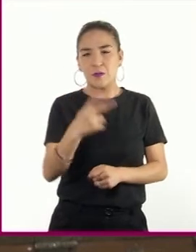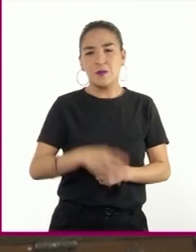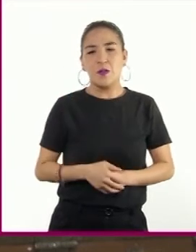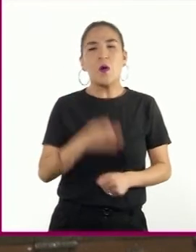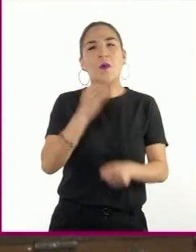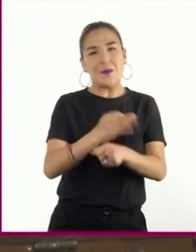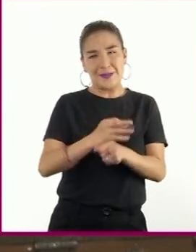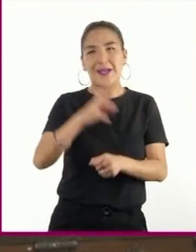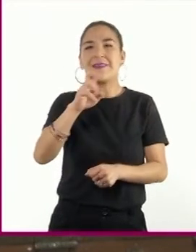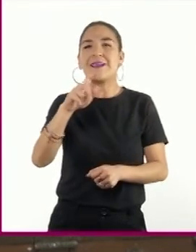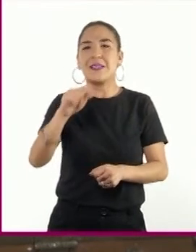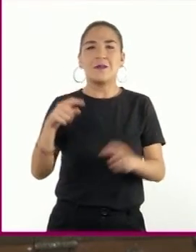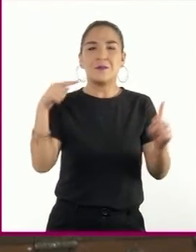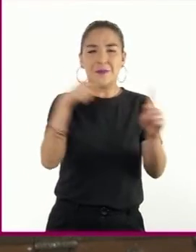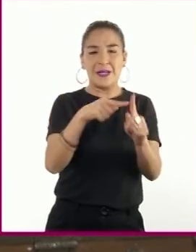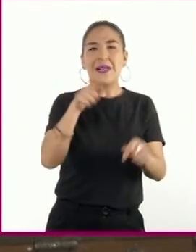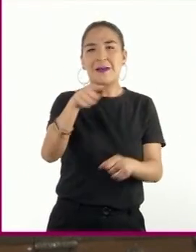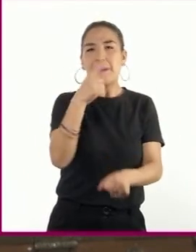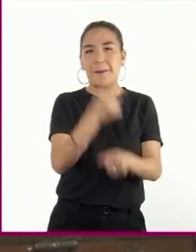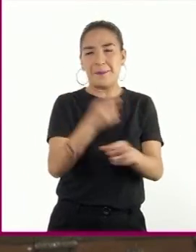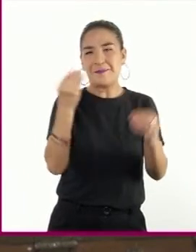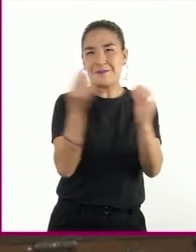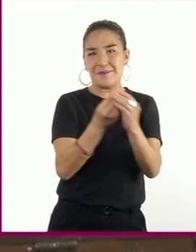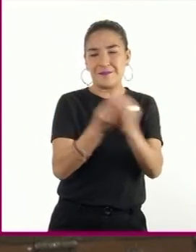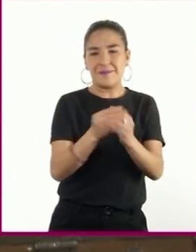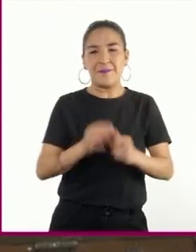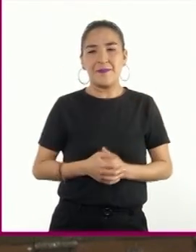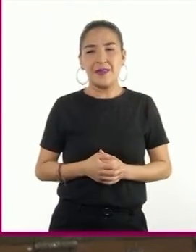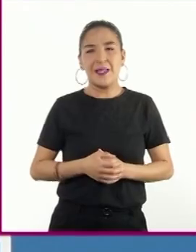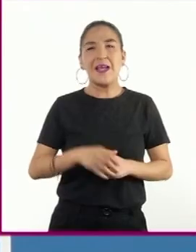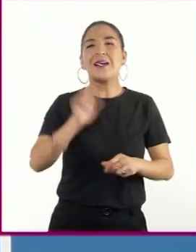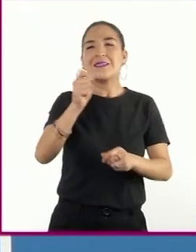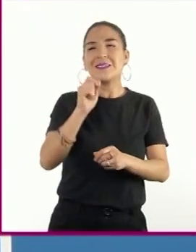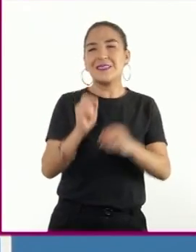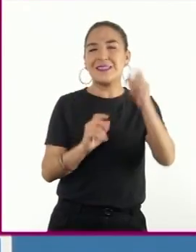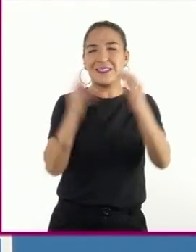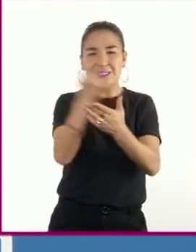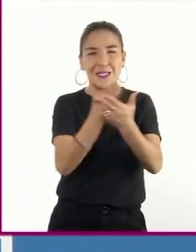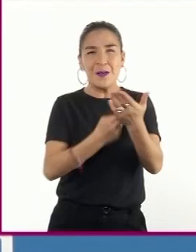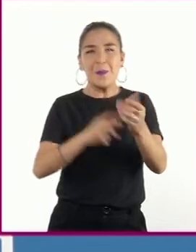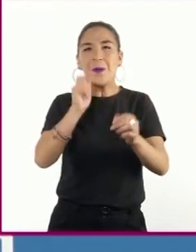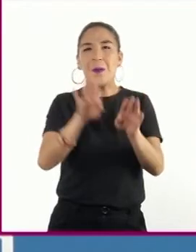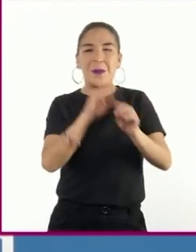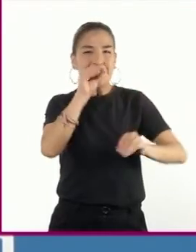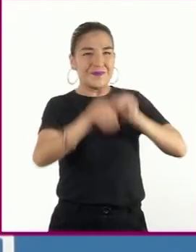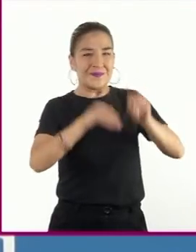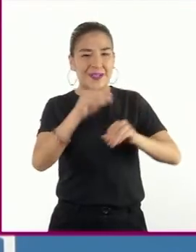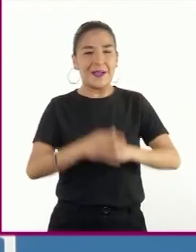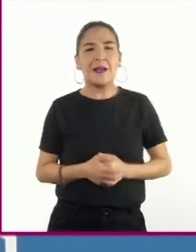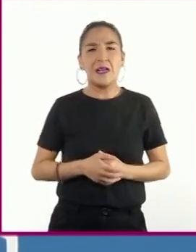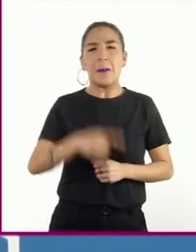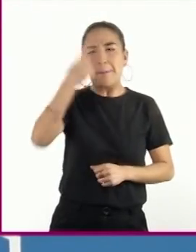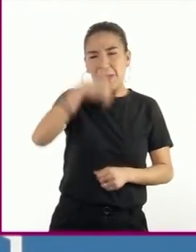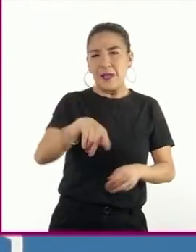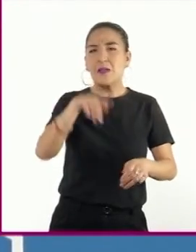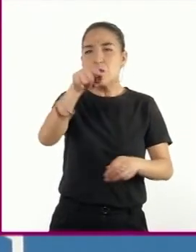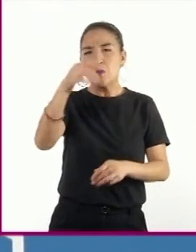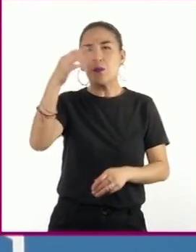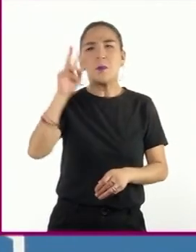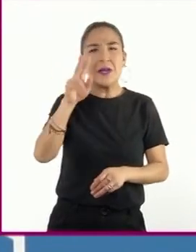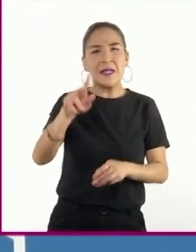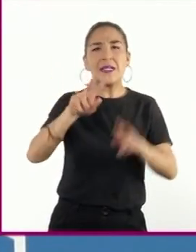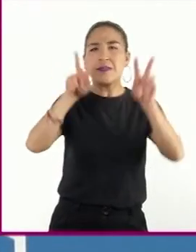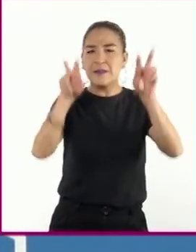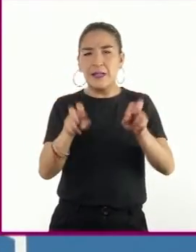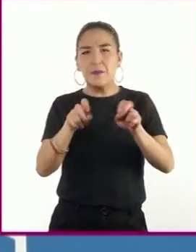con el reto que se propusieron en la primera sesión, la caricatura. Para conocer un poco más del tema, les invito a